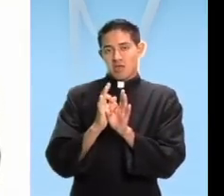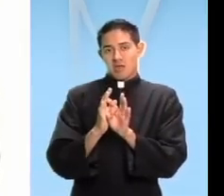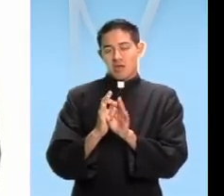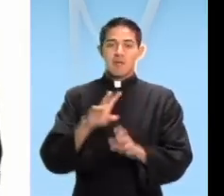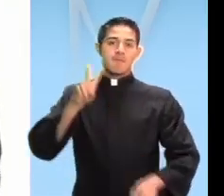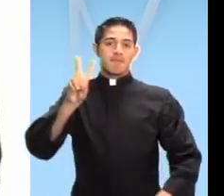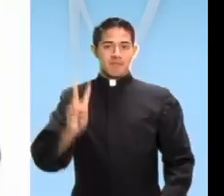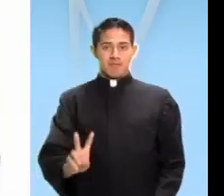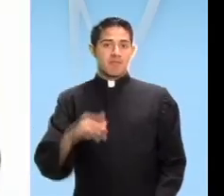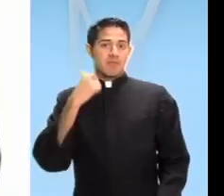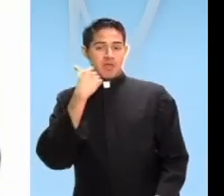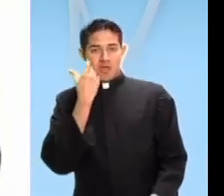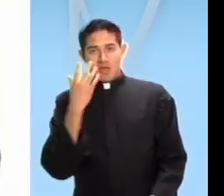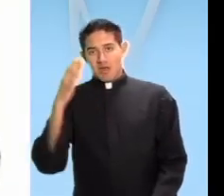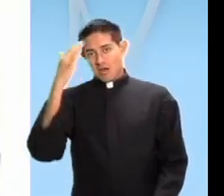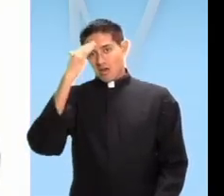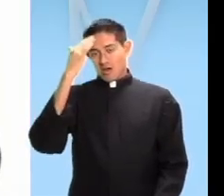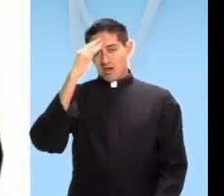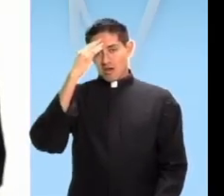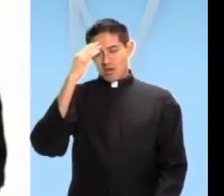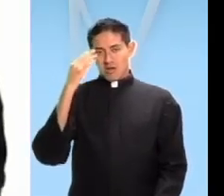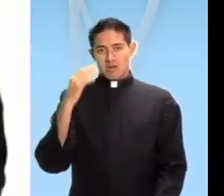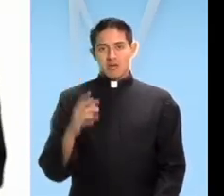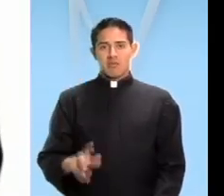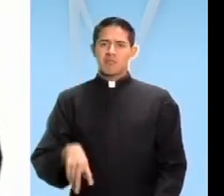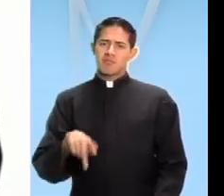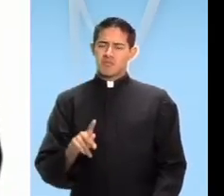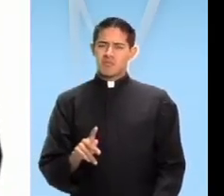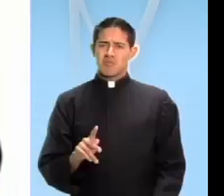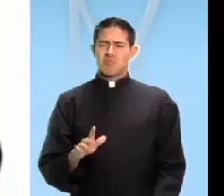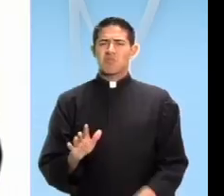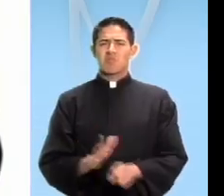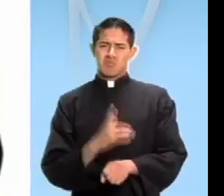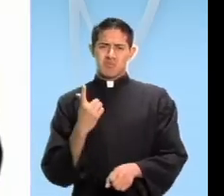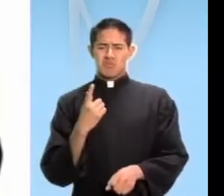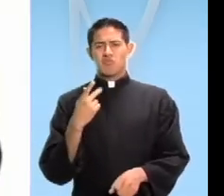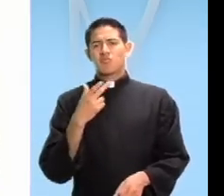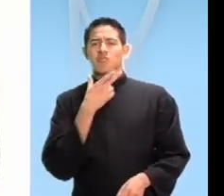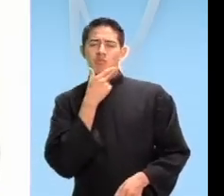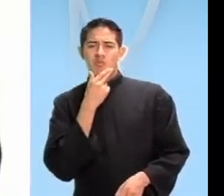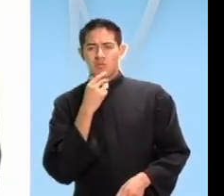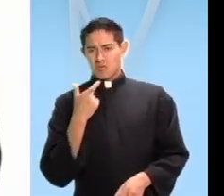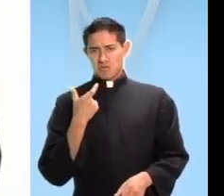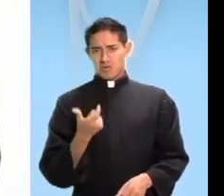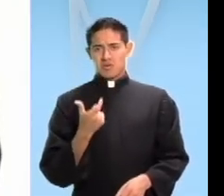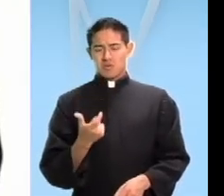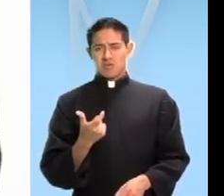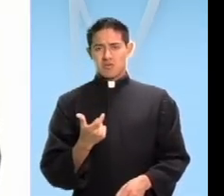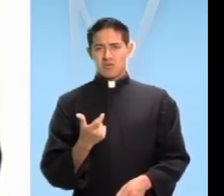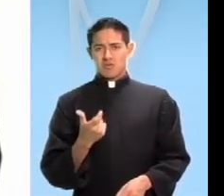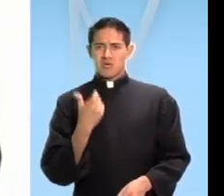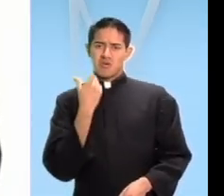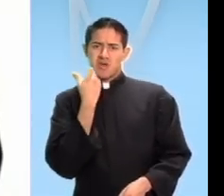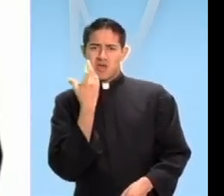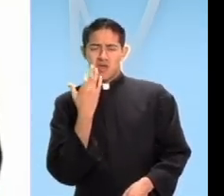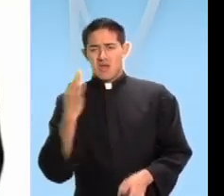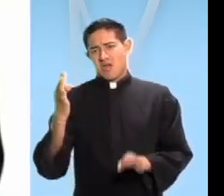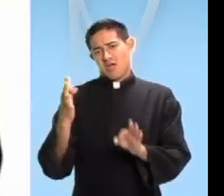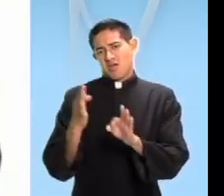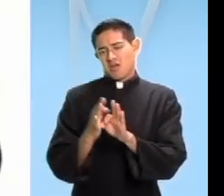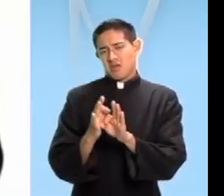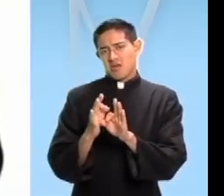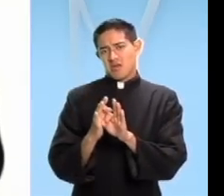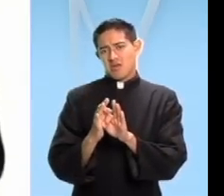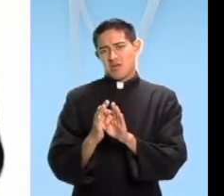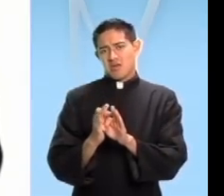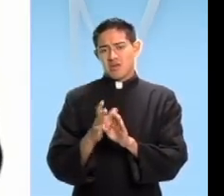Y como un hombre rico, como un hombre que extorsionaba, era capaz de acercarse y de